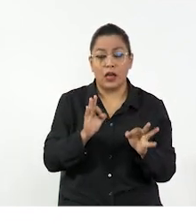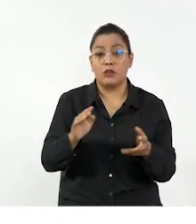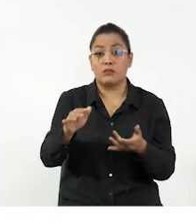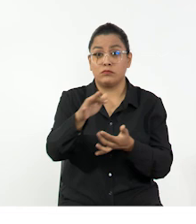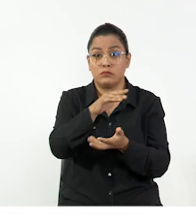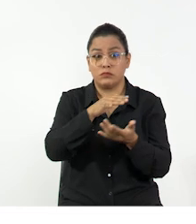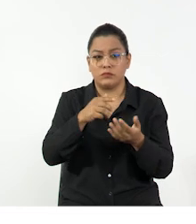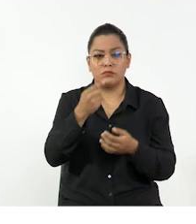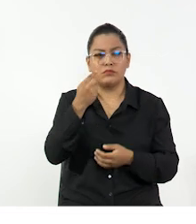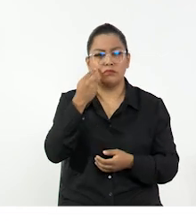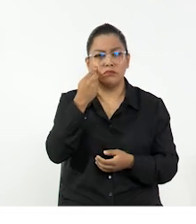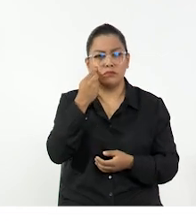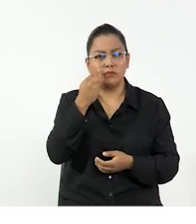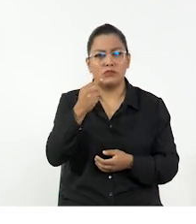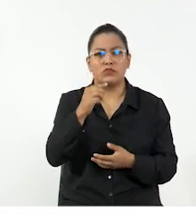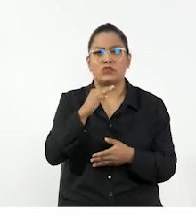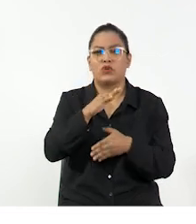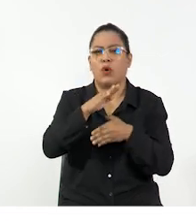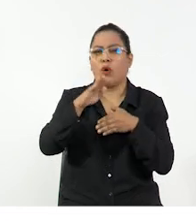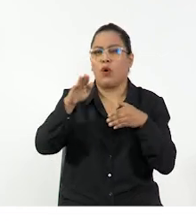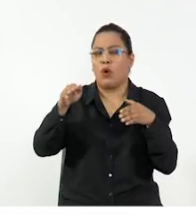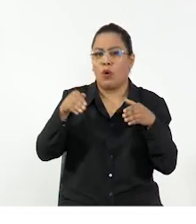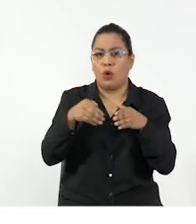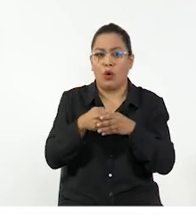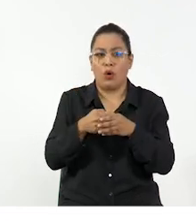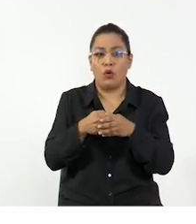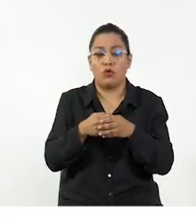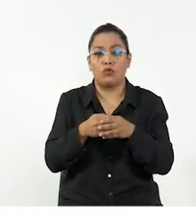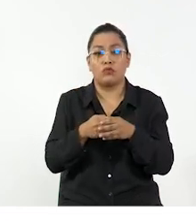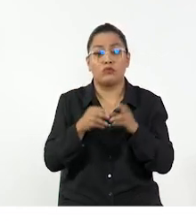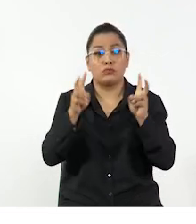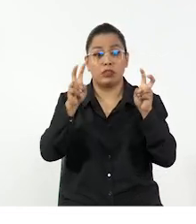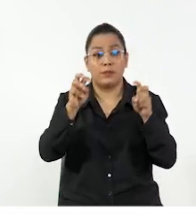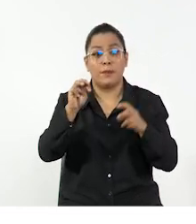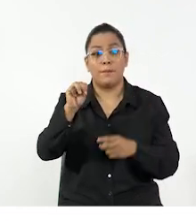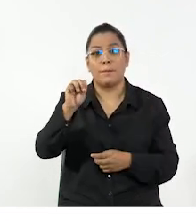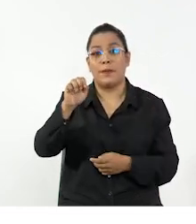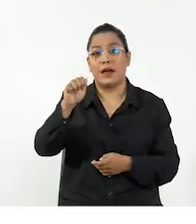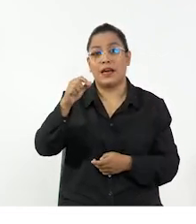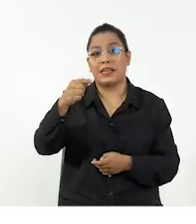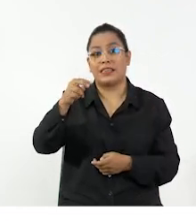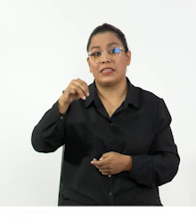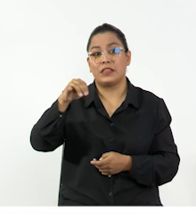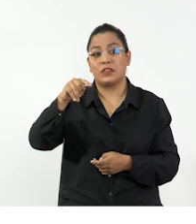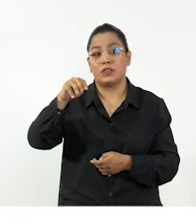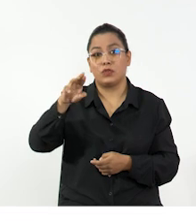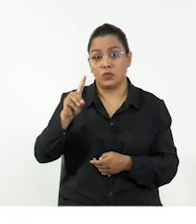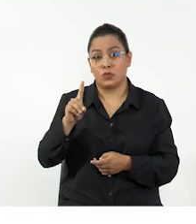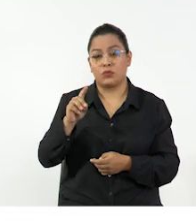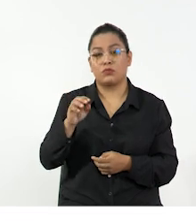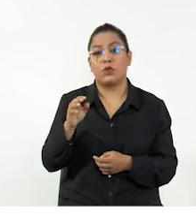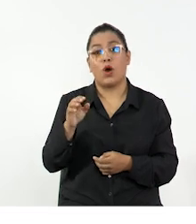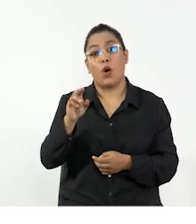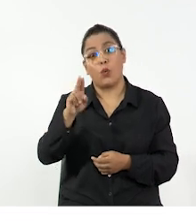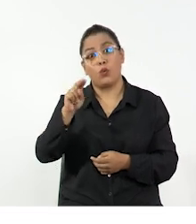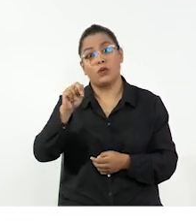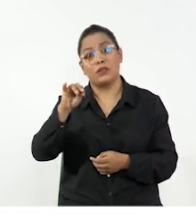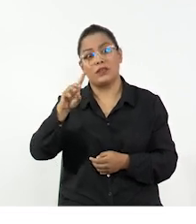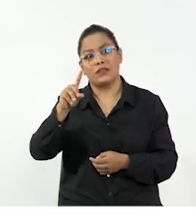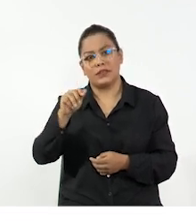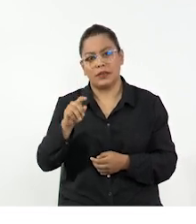como ciencia en general, nos encontramos en todos los aspectos con magnitudes y unidades. Cada magnitud